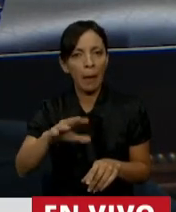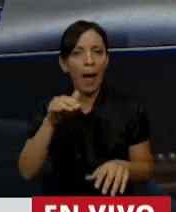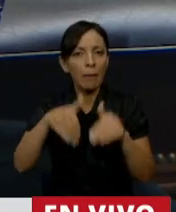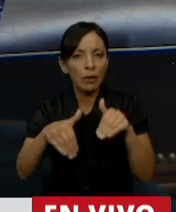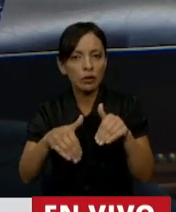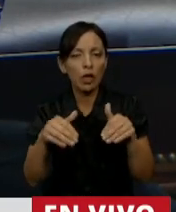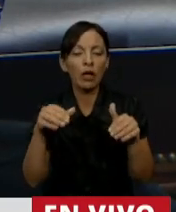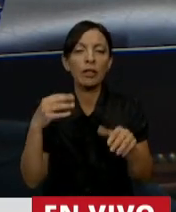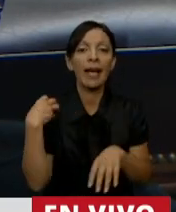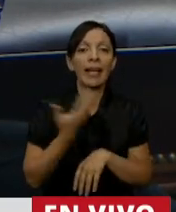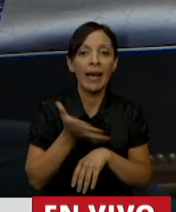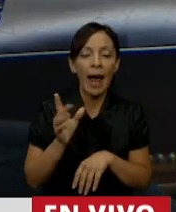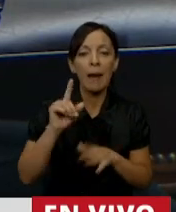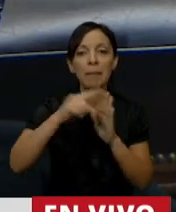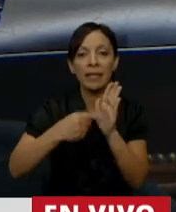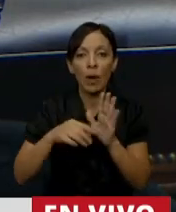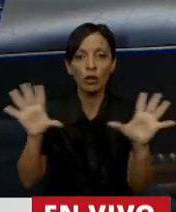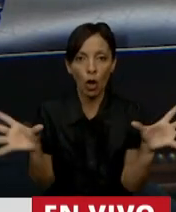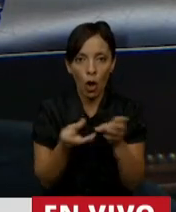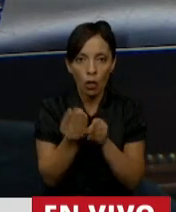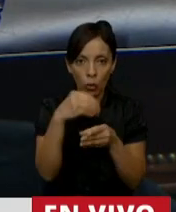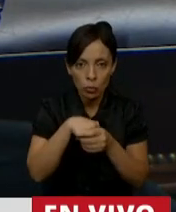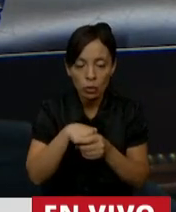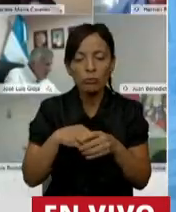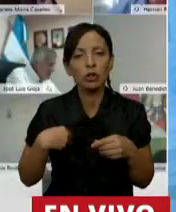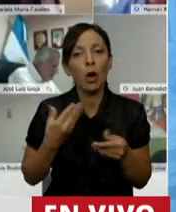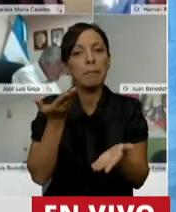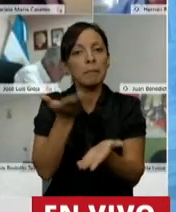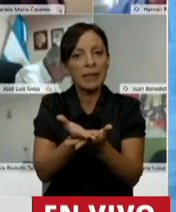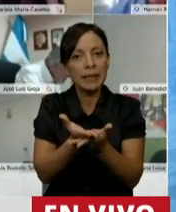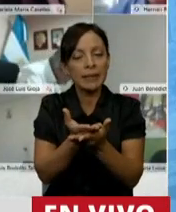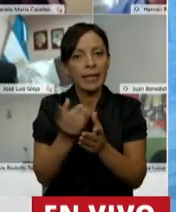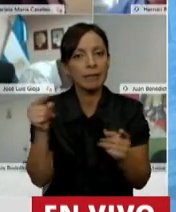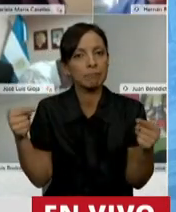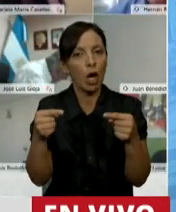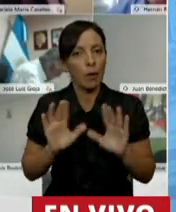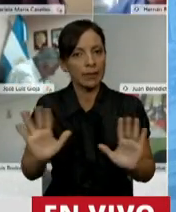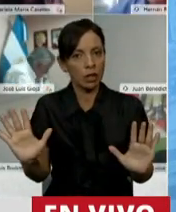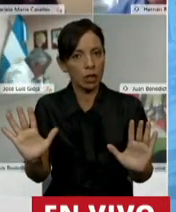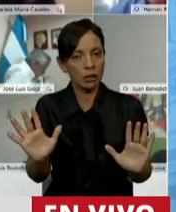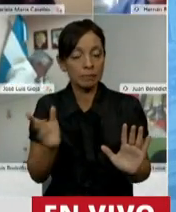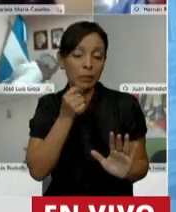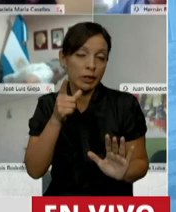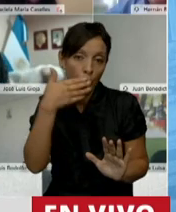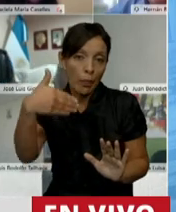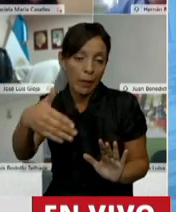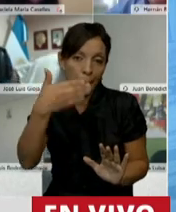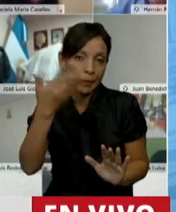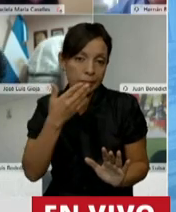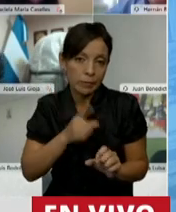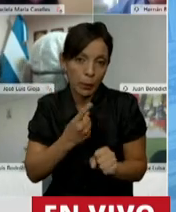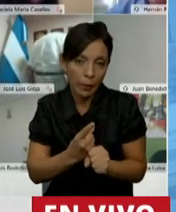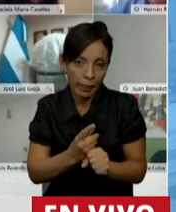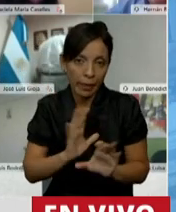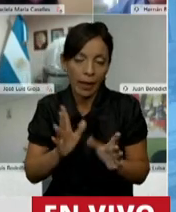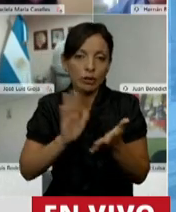particular todo junto, presenté una objeción porque si no, no iba a tener la oportunidad de hacerlo cuando se